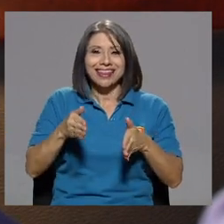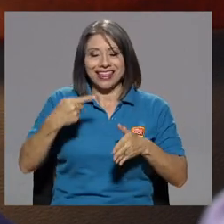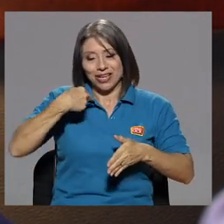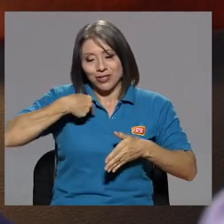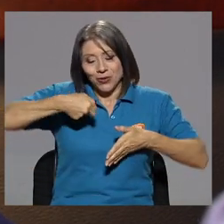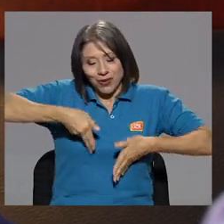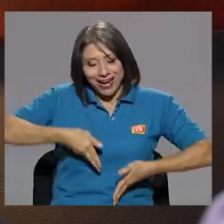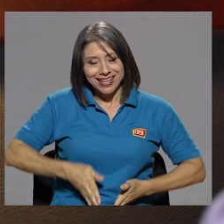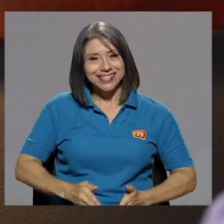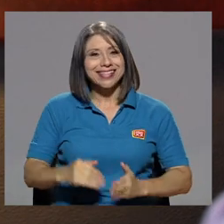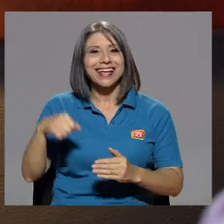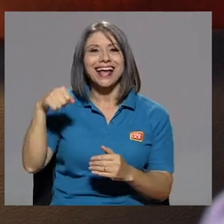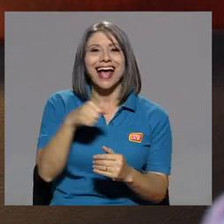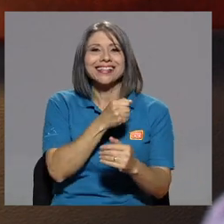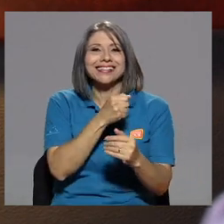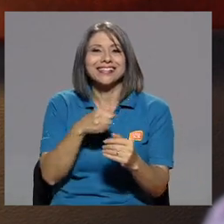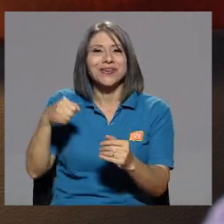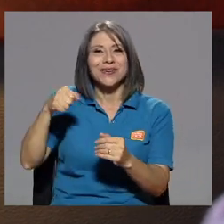canción.